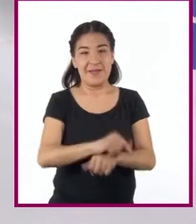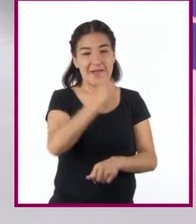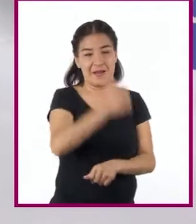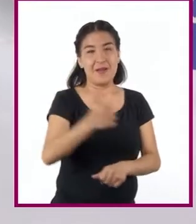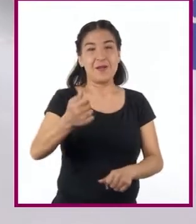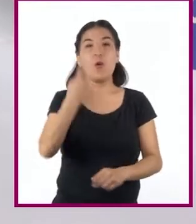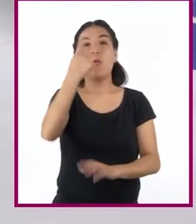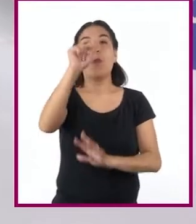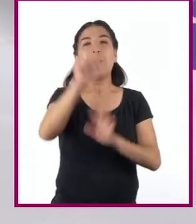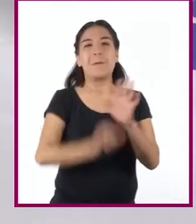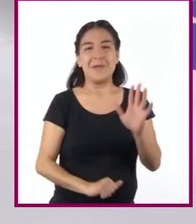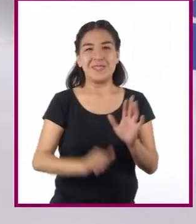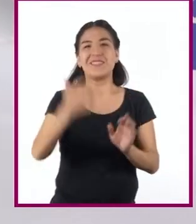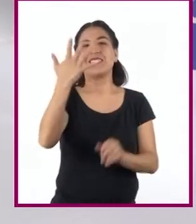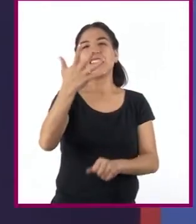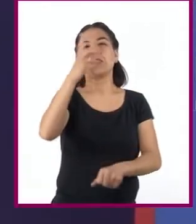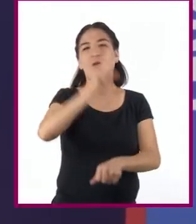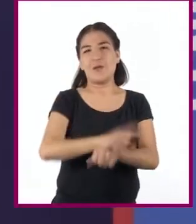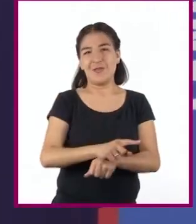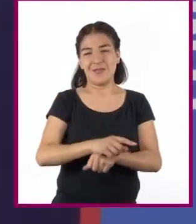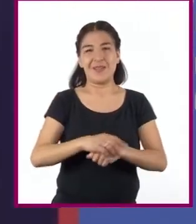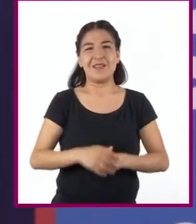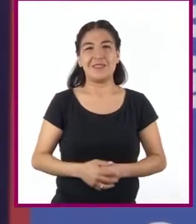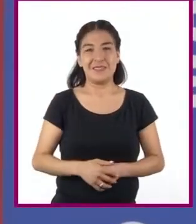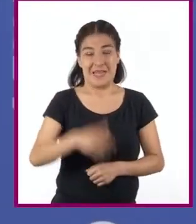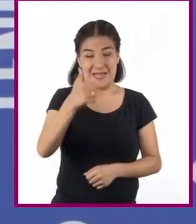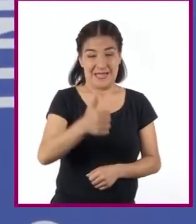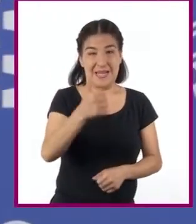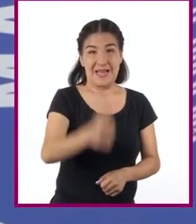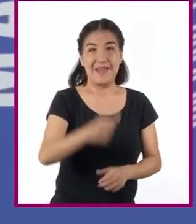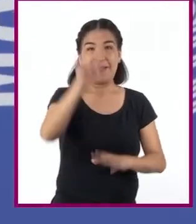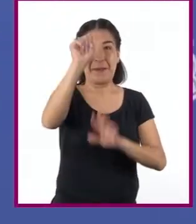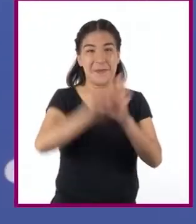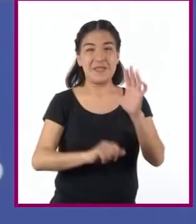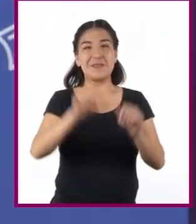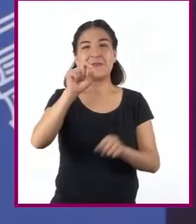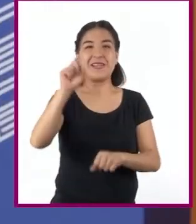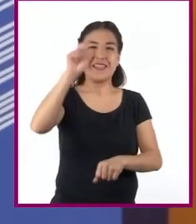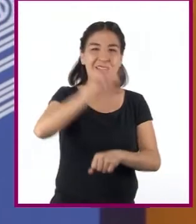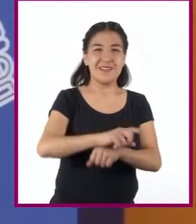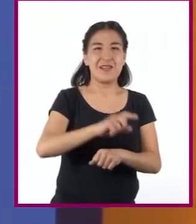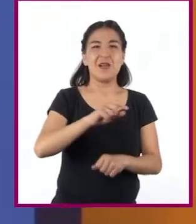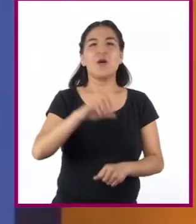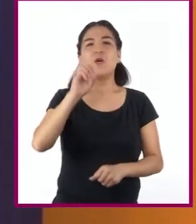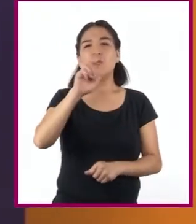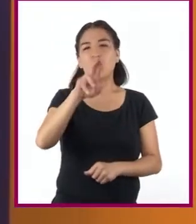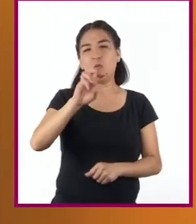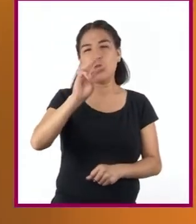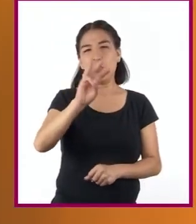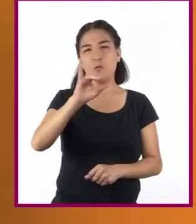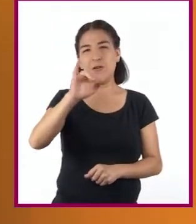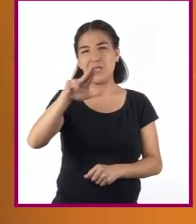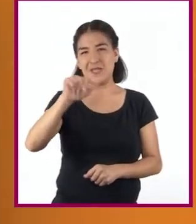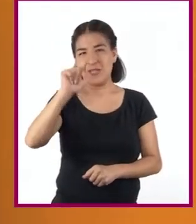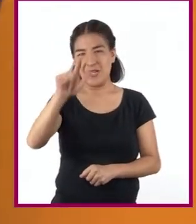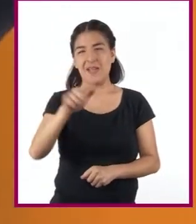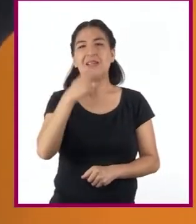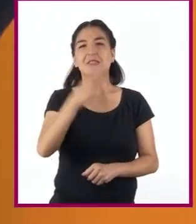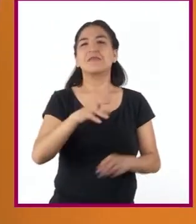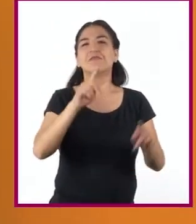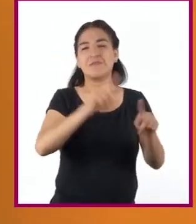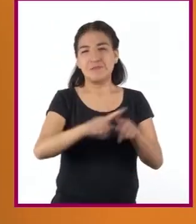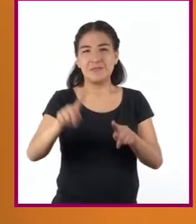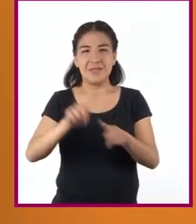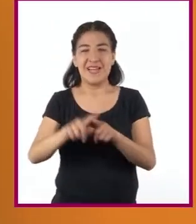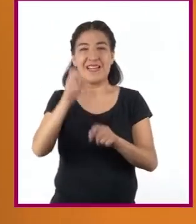consta de 5 días. Cada mes de 20 días, conocido como Winal, tiene su propio nombre. Todos